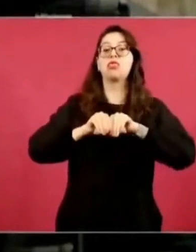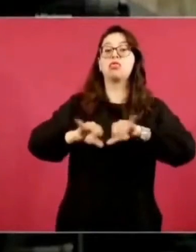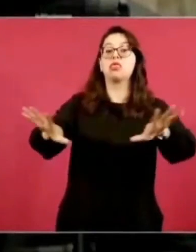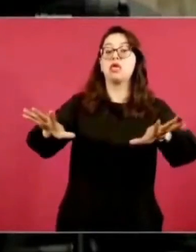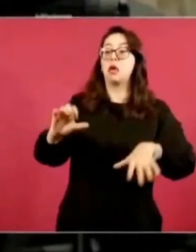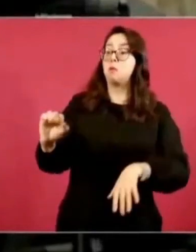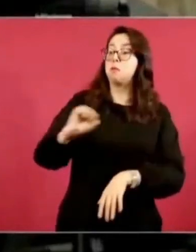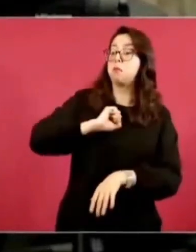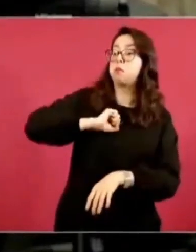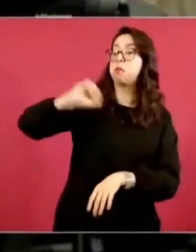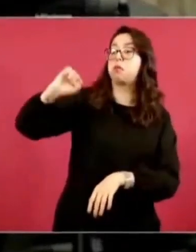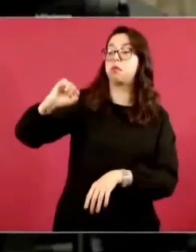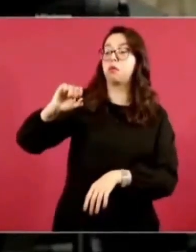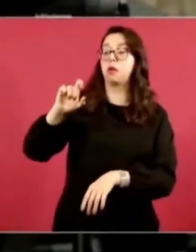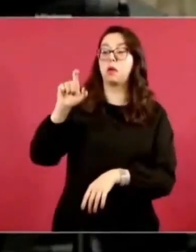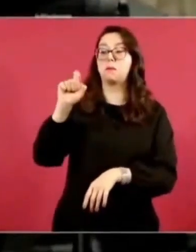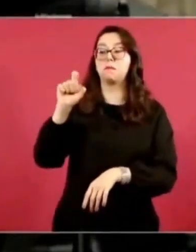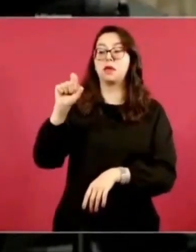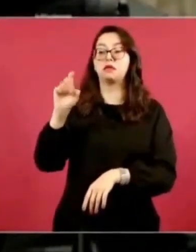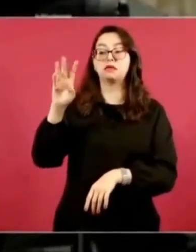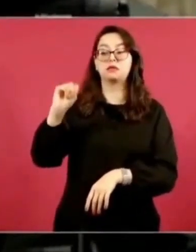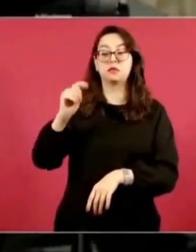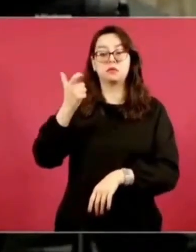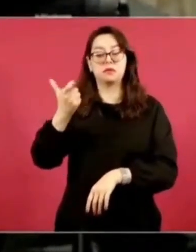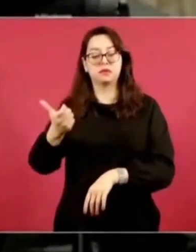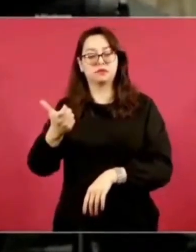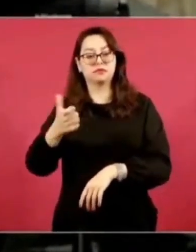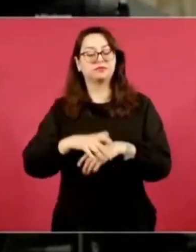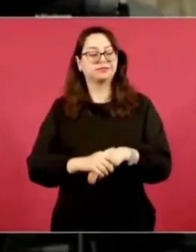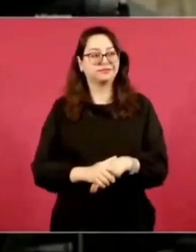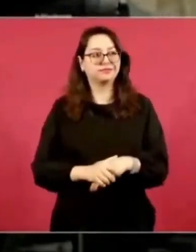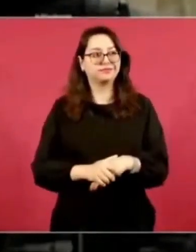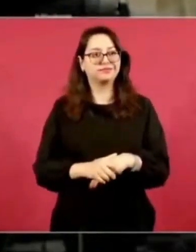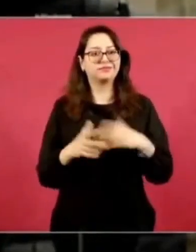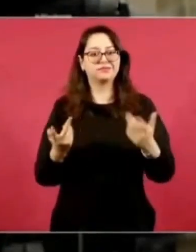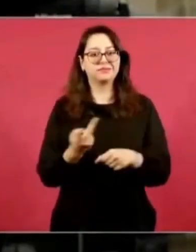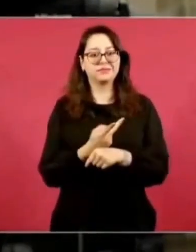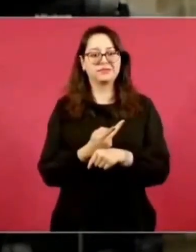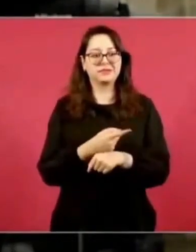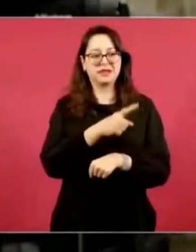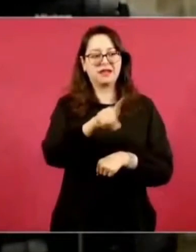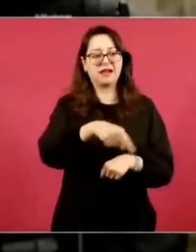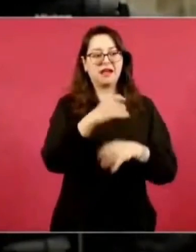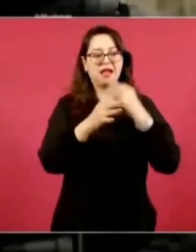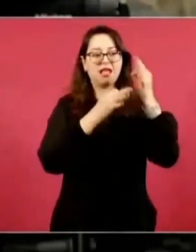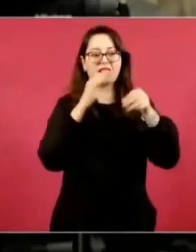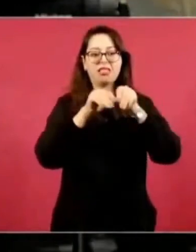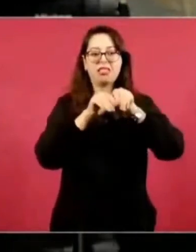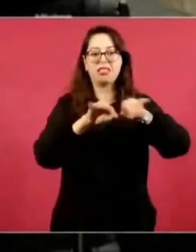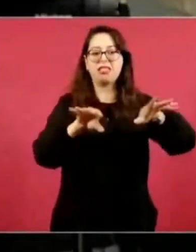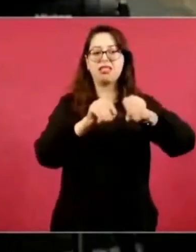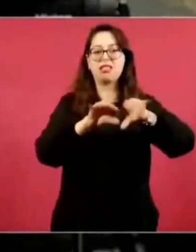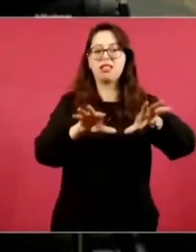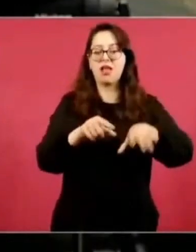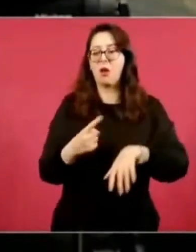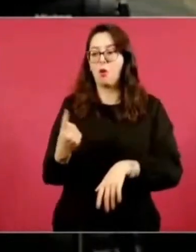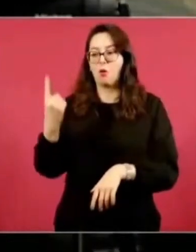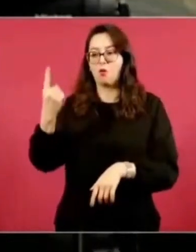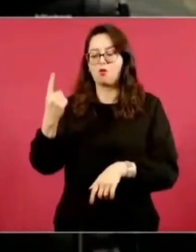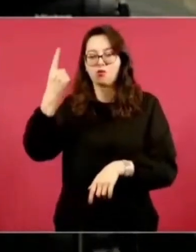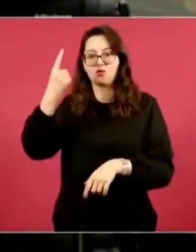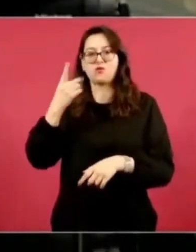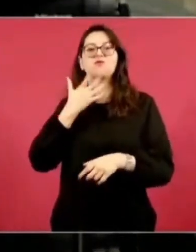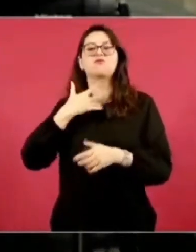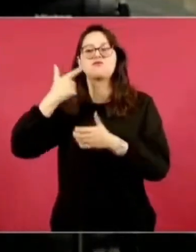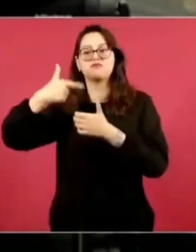pesos, a pesar de que la entidad veracruzana es uno de los estados que ha destacado por vender el combustible más barato del